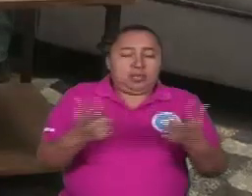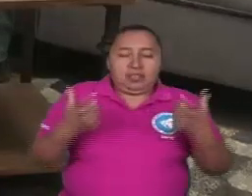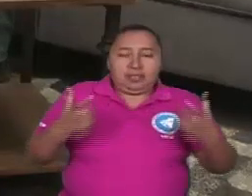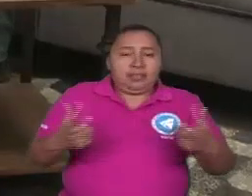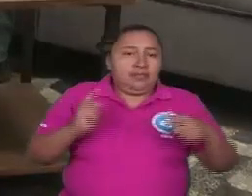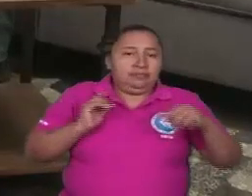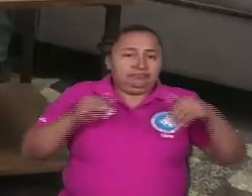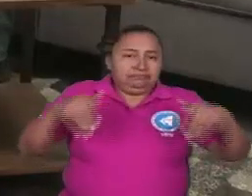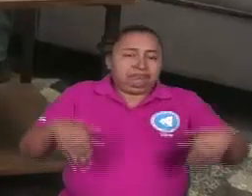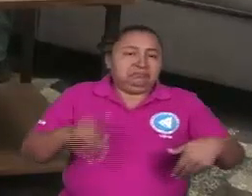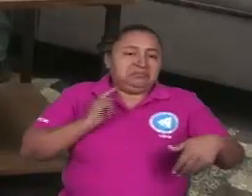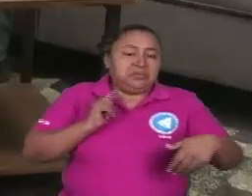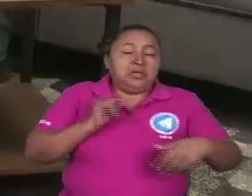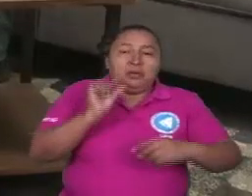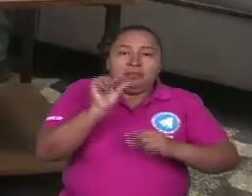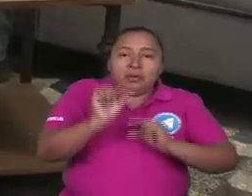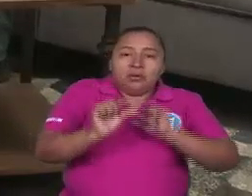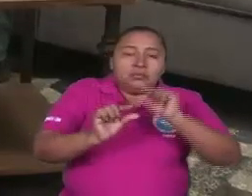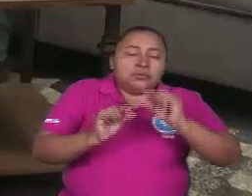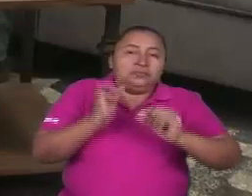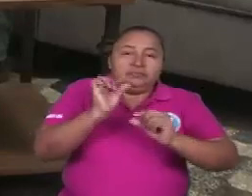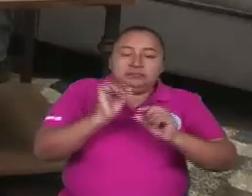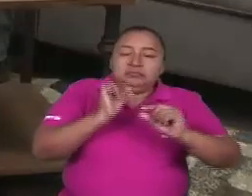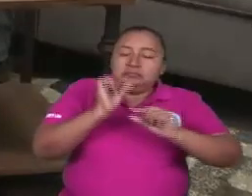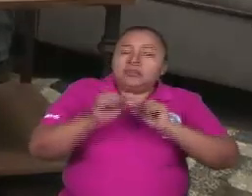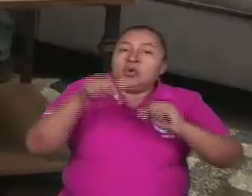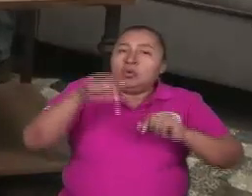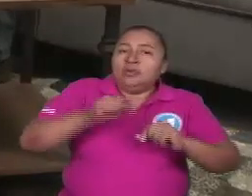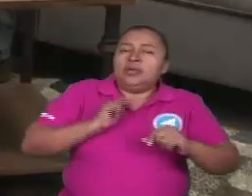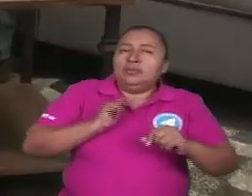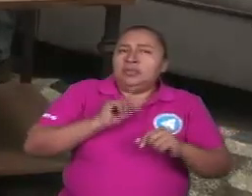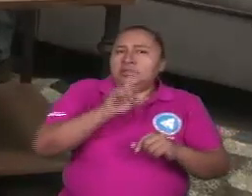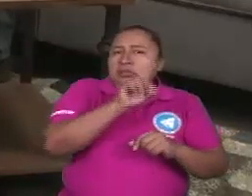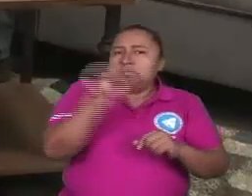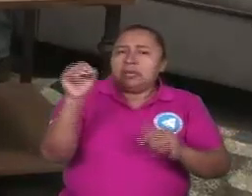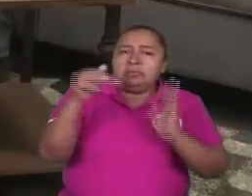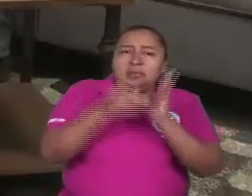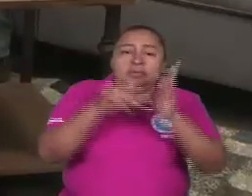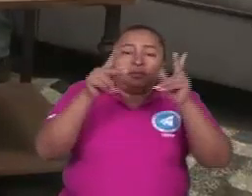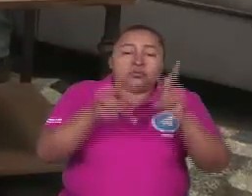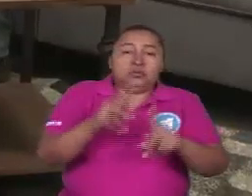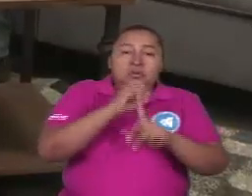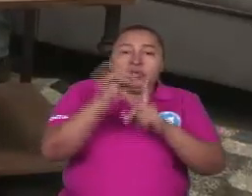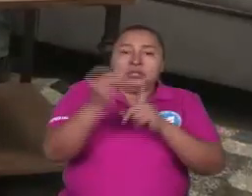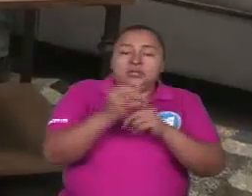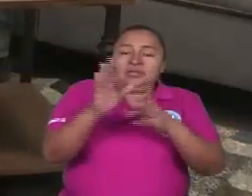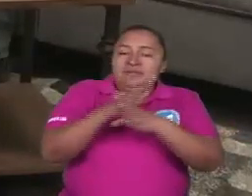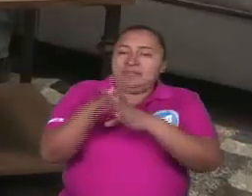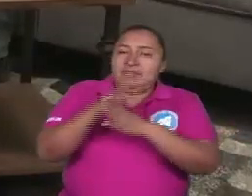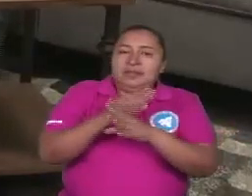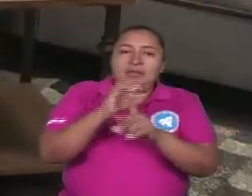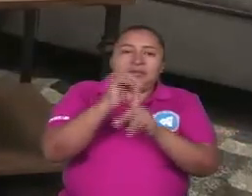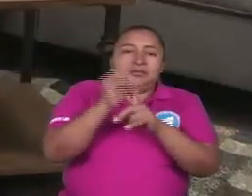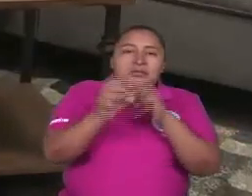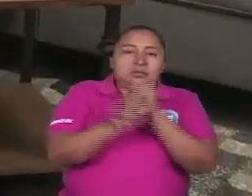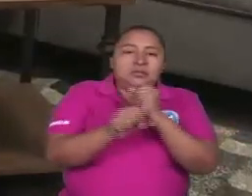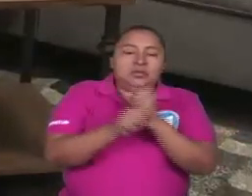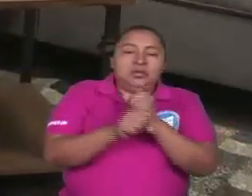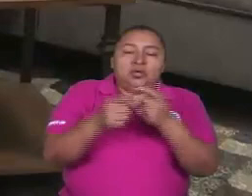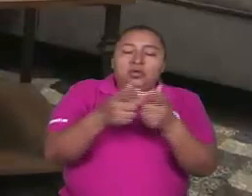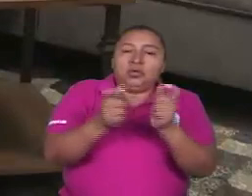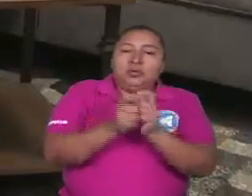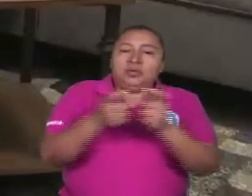poco a poco hemos ido avanzando hoy tenemos casi 100 mil trabajadores organizados en sindicatos en el sector de cuenta propia